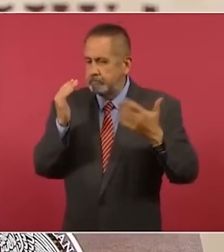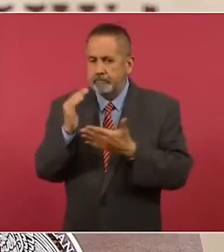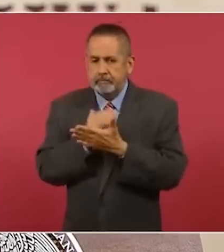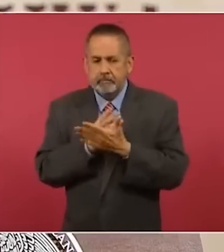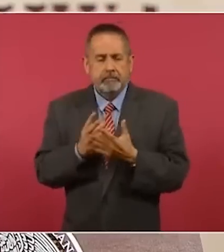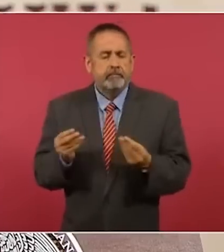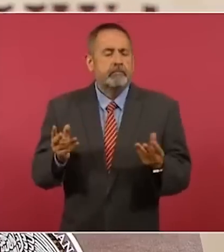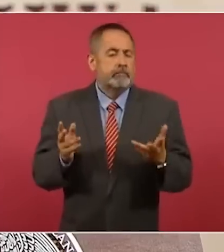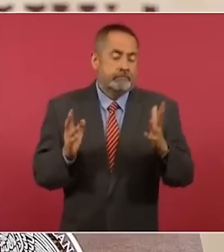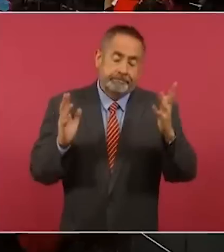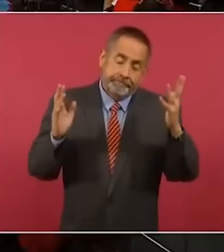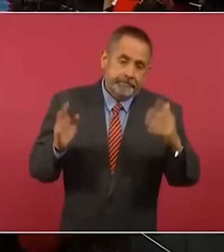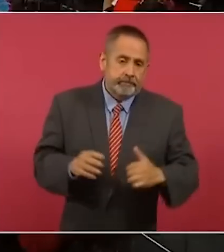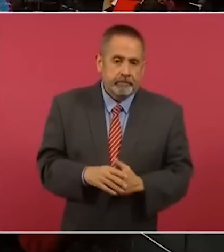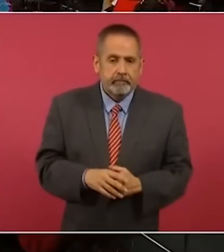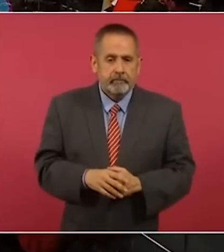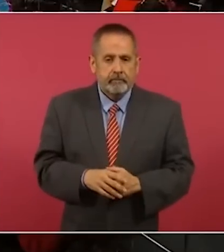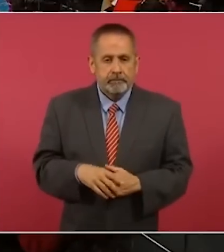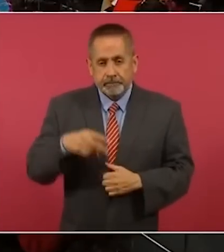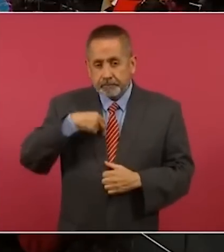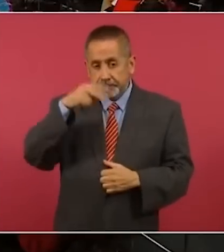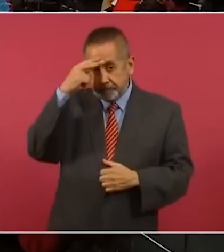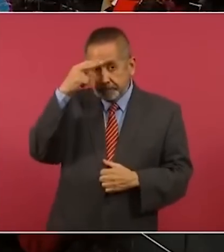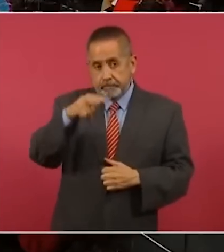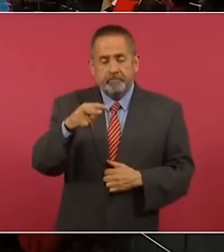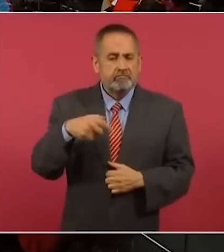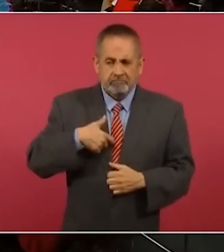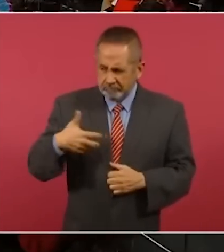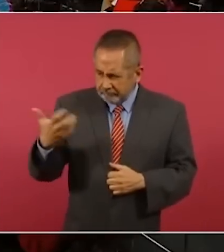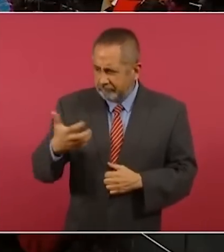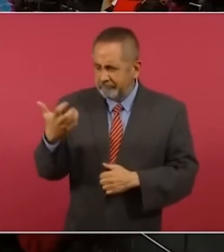demasiado. México está haciendo mucho.